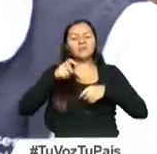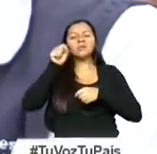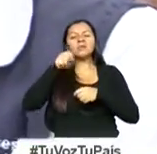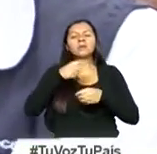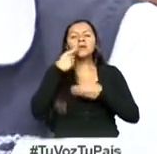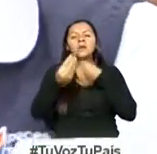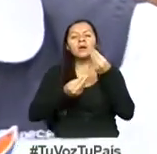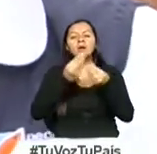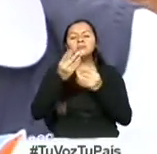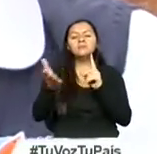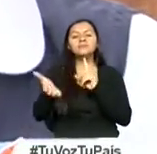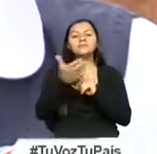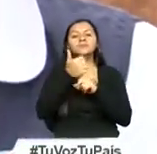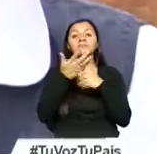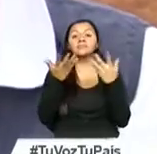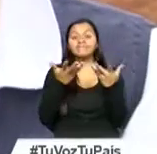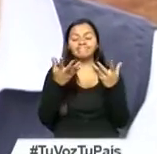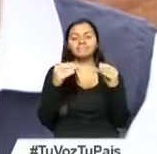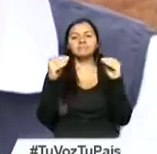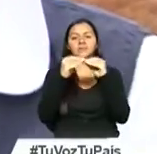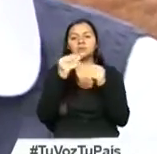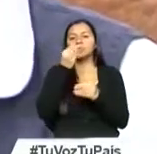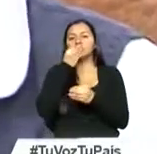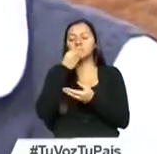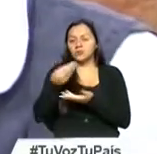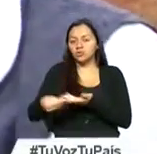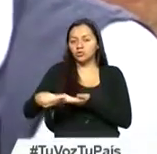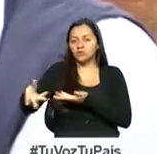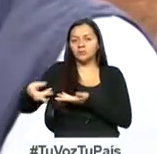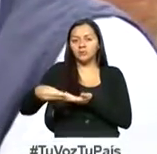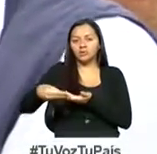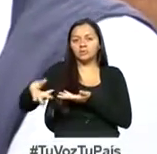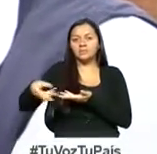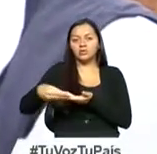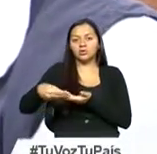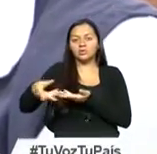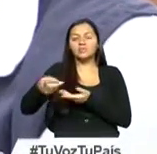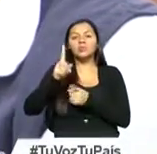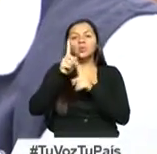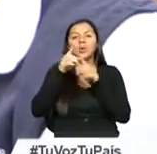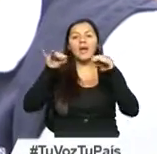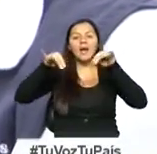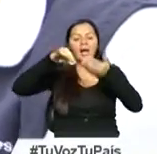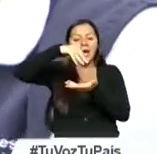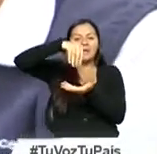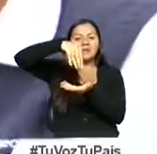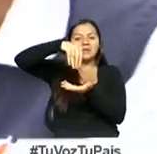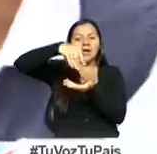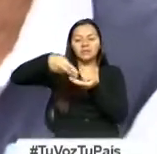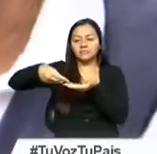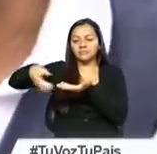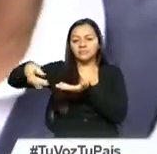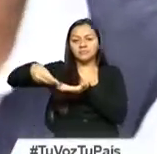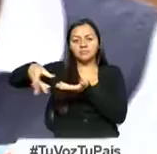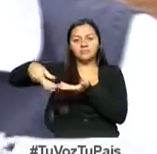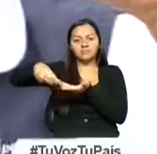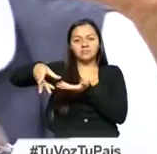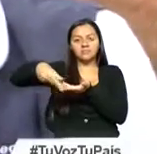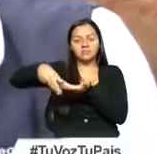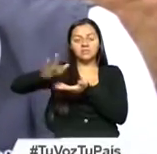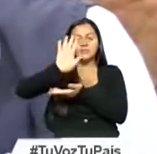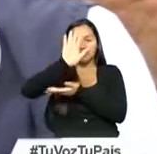lograr que se alimenten de alimento inerte, de balanceado comercial. ¿Cómo se logró esto?